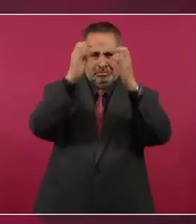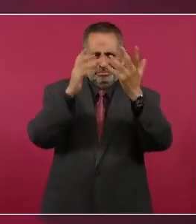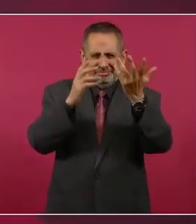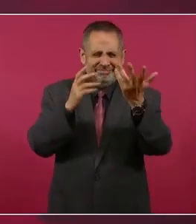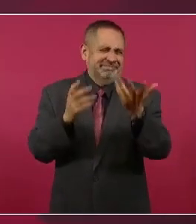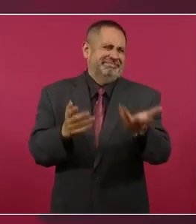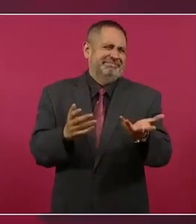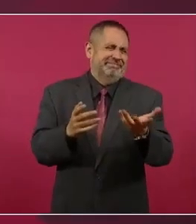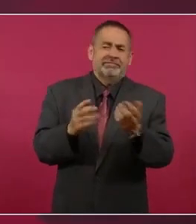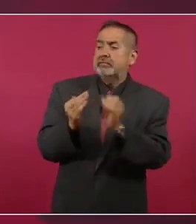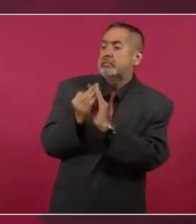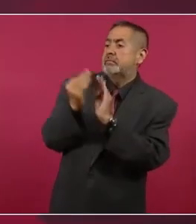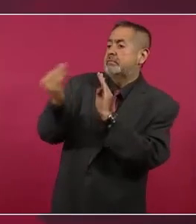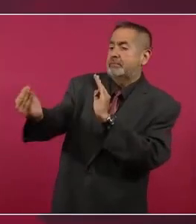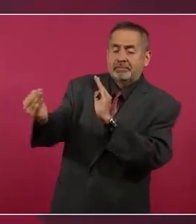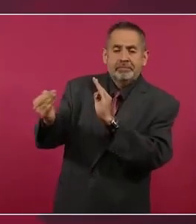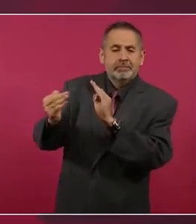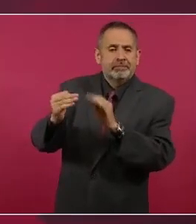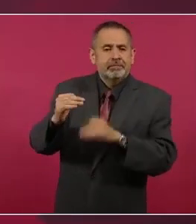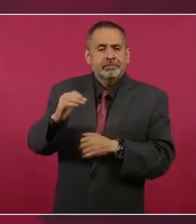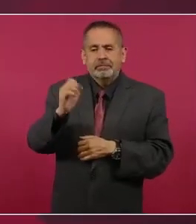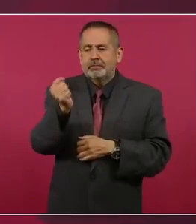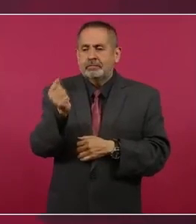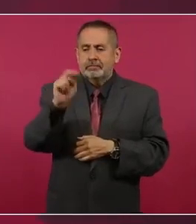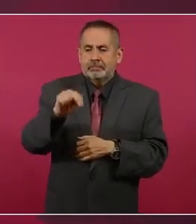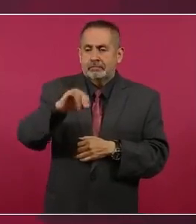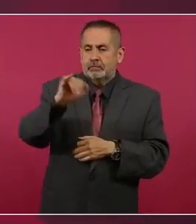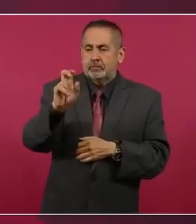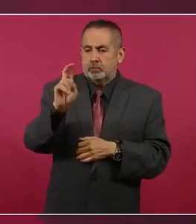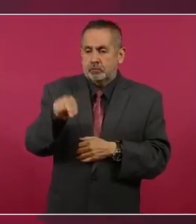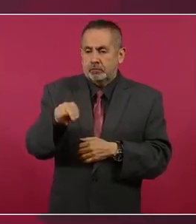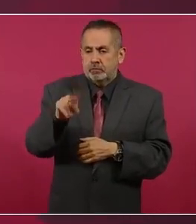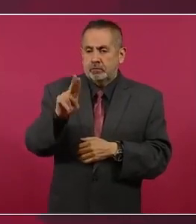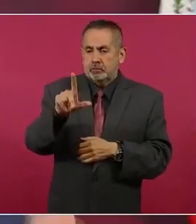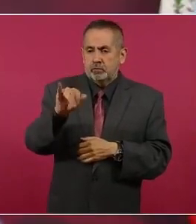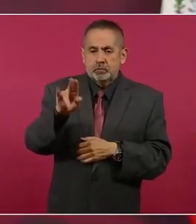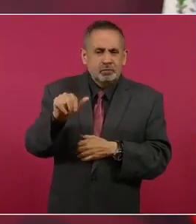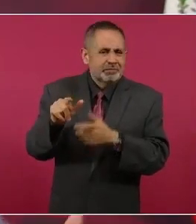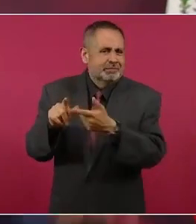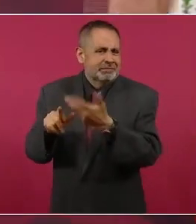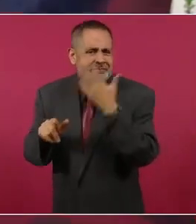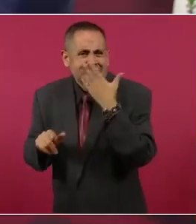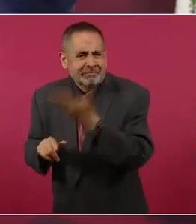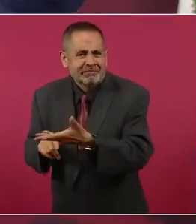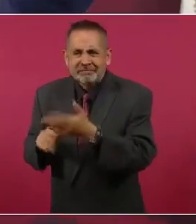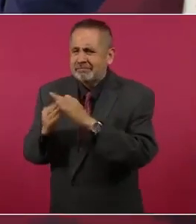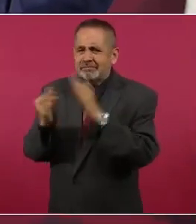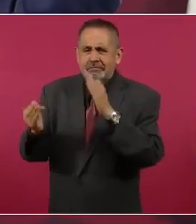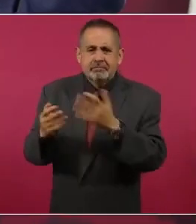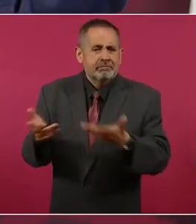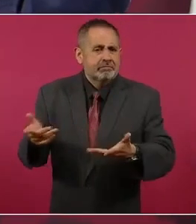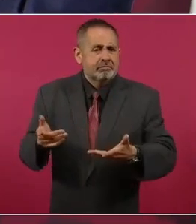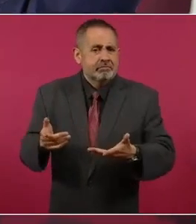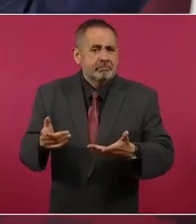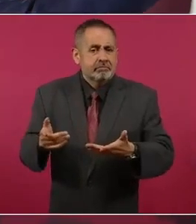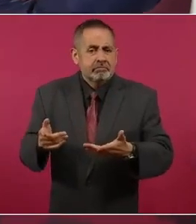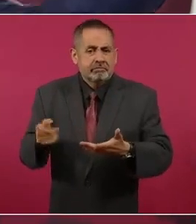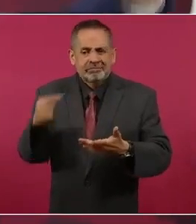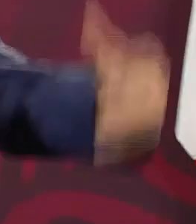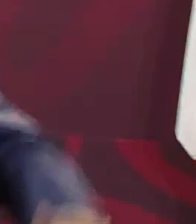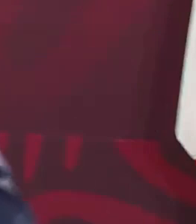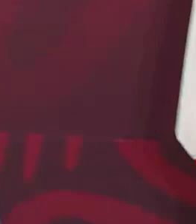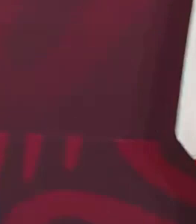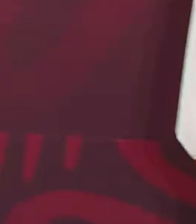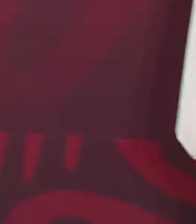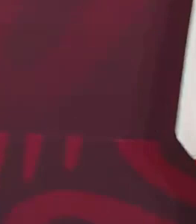castillo de San Juan de Ulúa. Y ahí construyeron un adefesio.